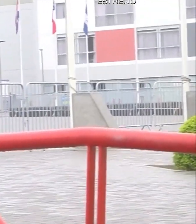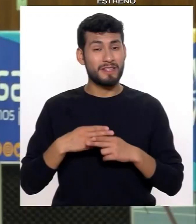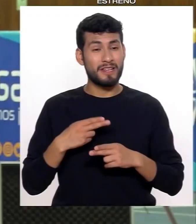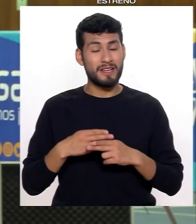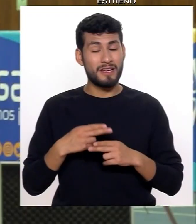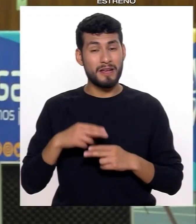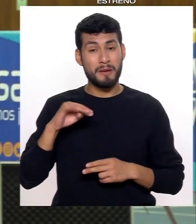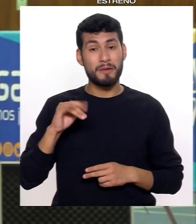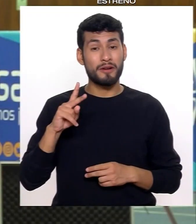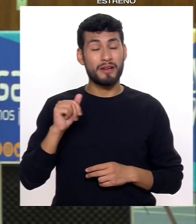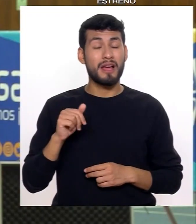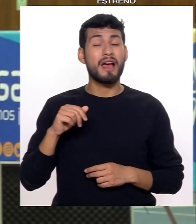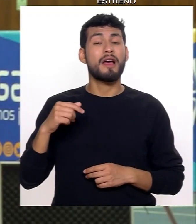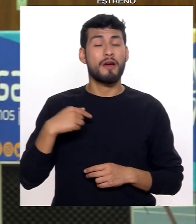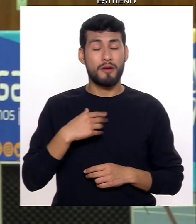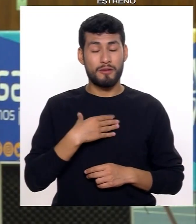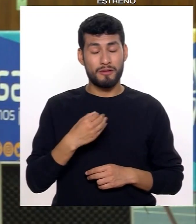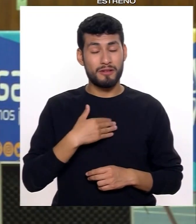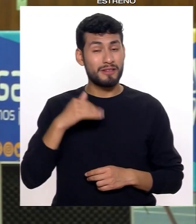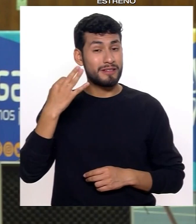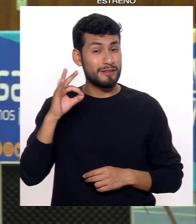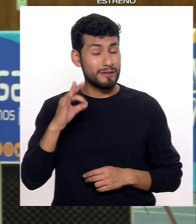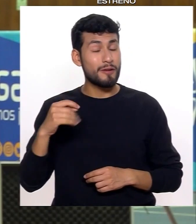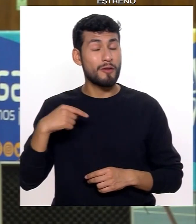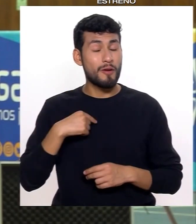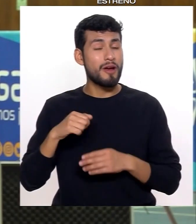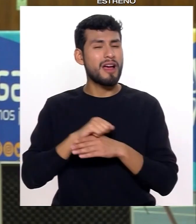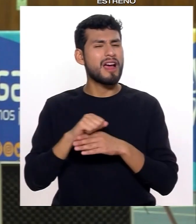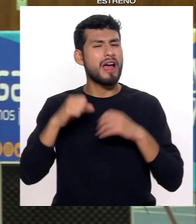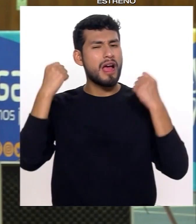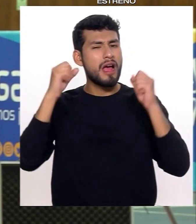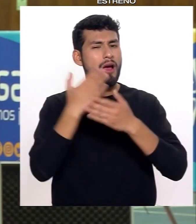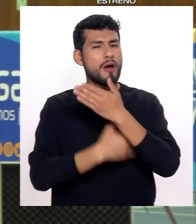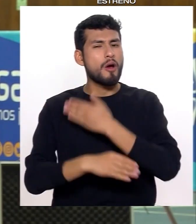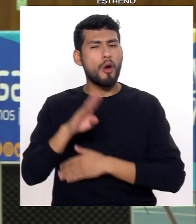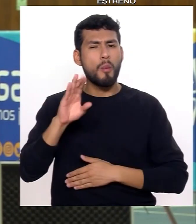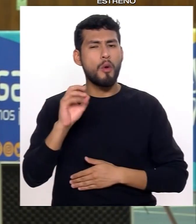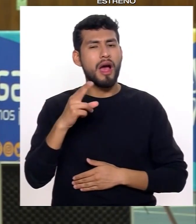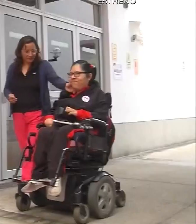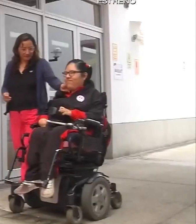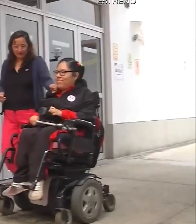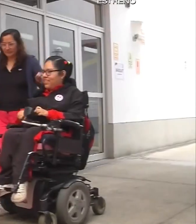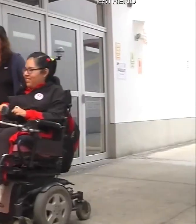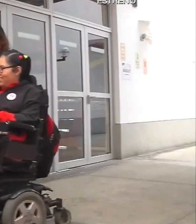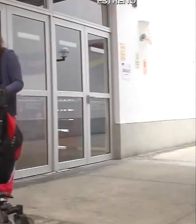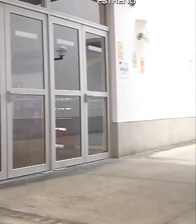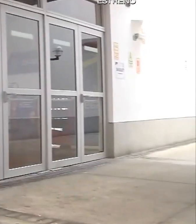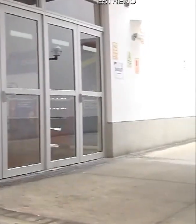Mi nombre es Niurka Cayupe Flores, tengo 19 años y practico el paradeporte de bocha.